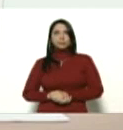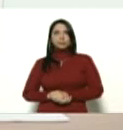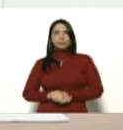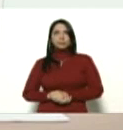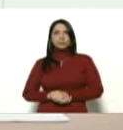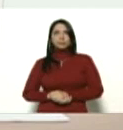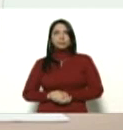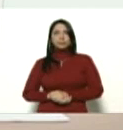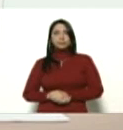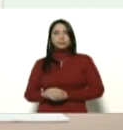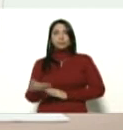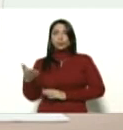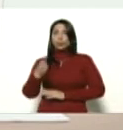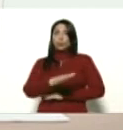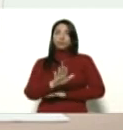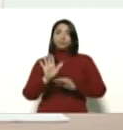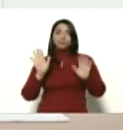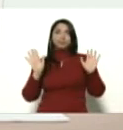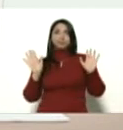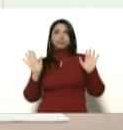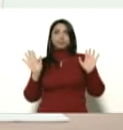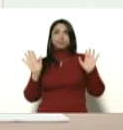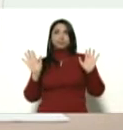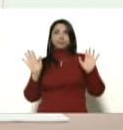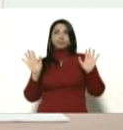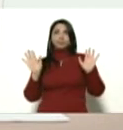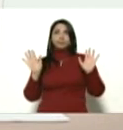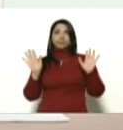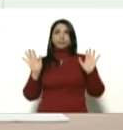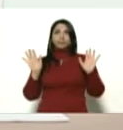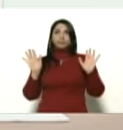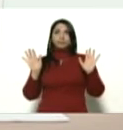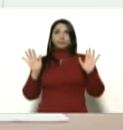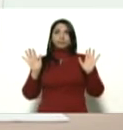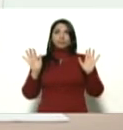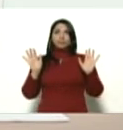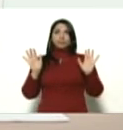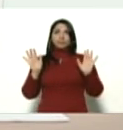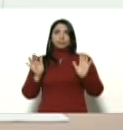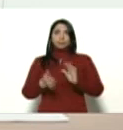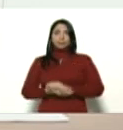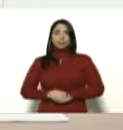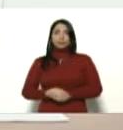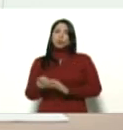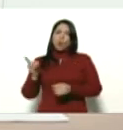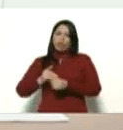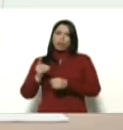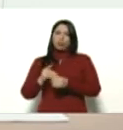Y ahí murió, ahí en el exterior. Déjenme conectar aquí unos datos que voy a dar ahora.